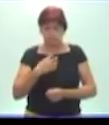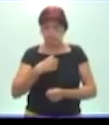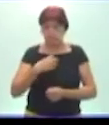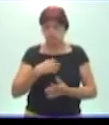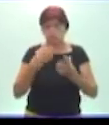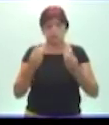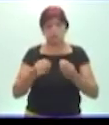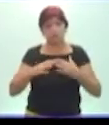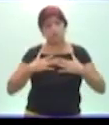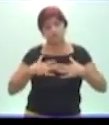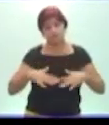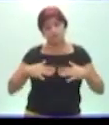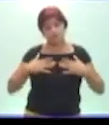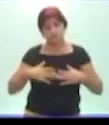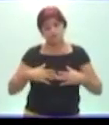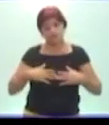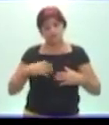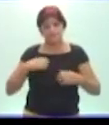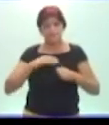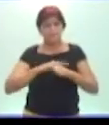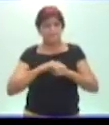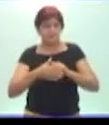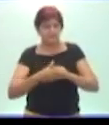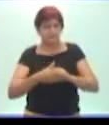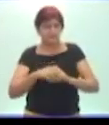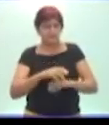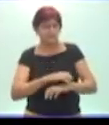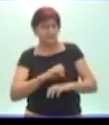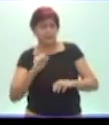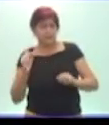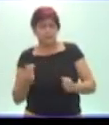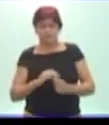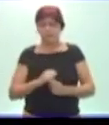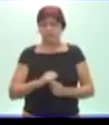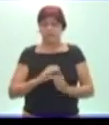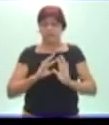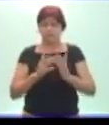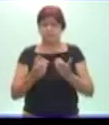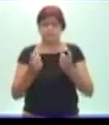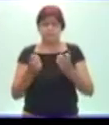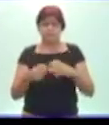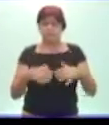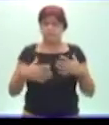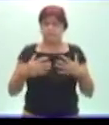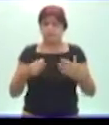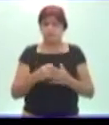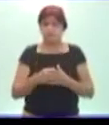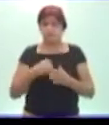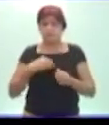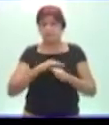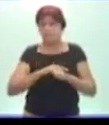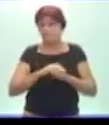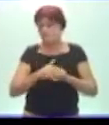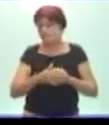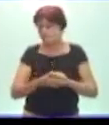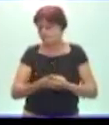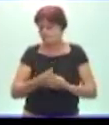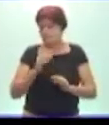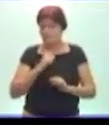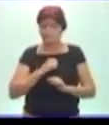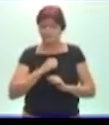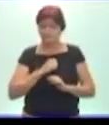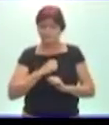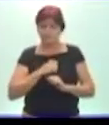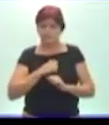descanso, mi hermano me quita la flojera y me necesita muy activo, mi hermano sin mala intención a veces